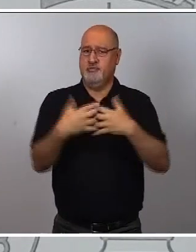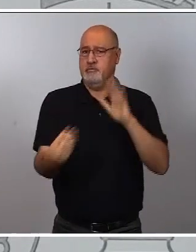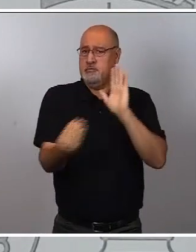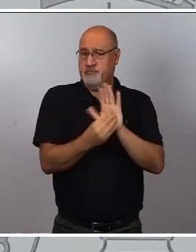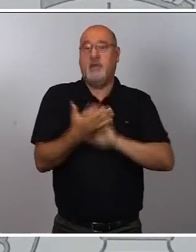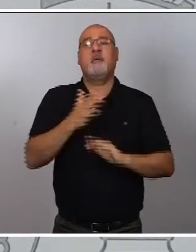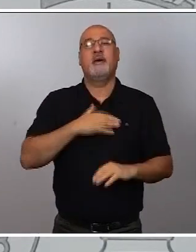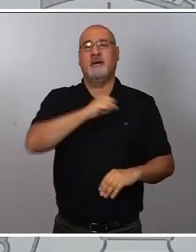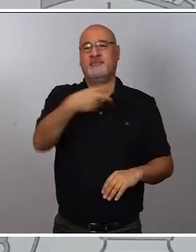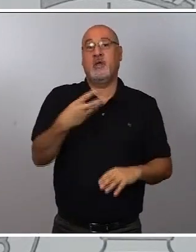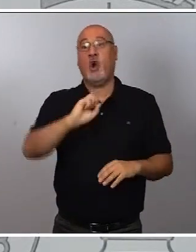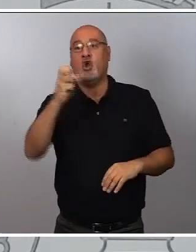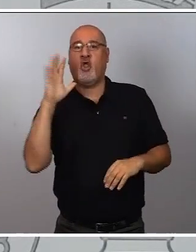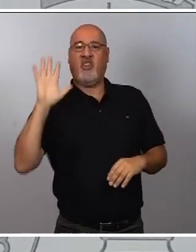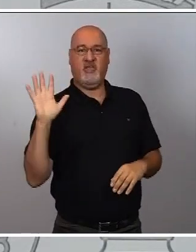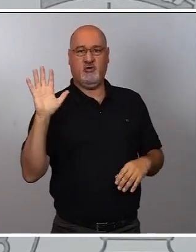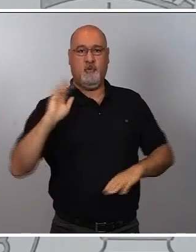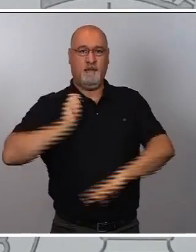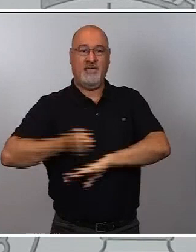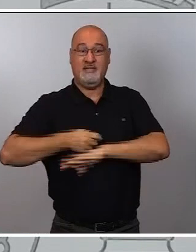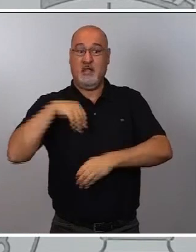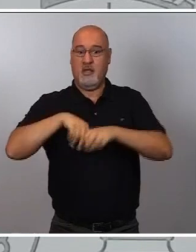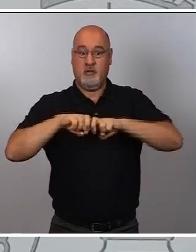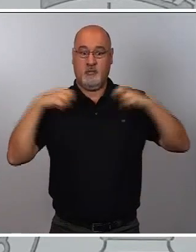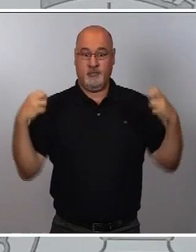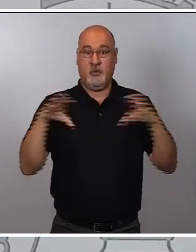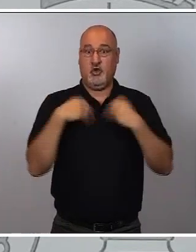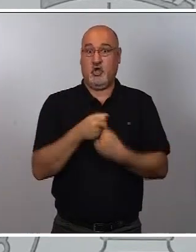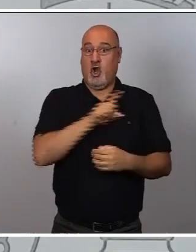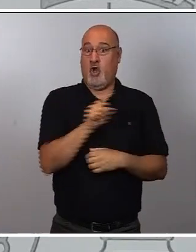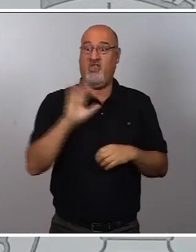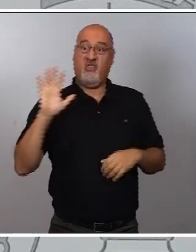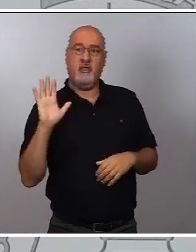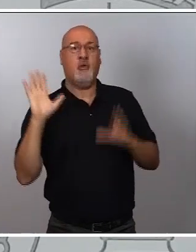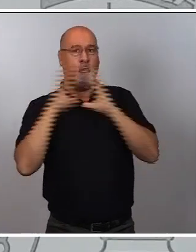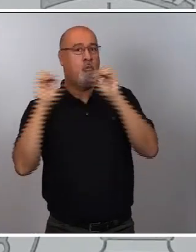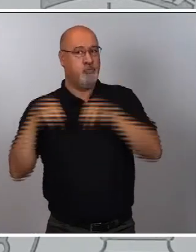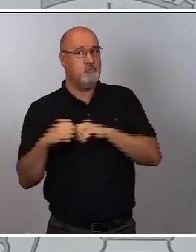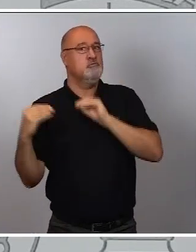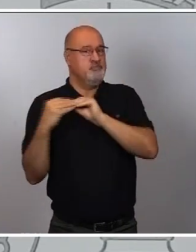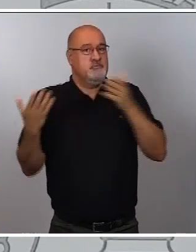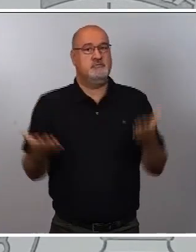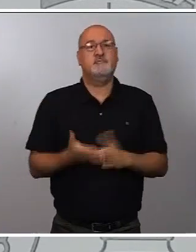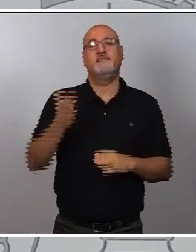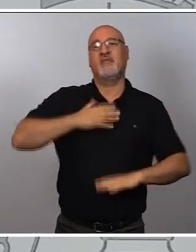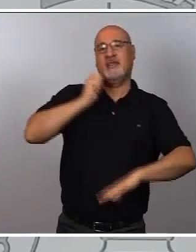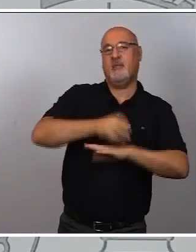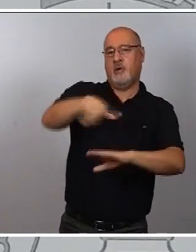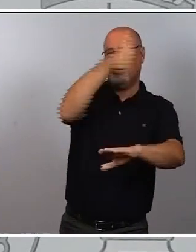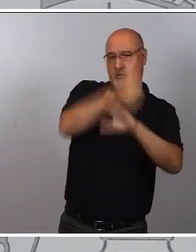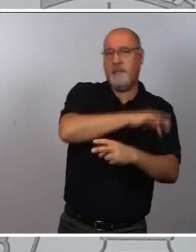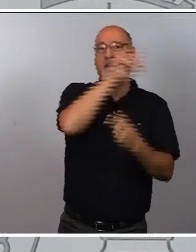otros cinco magistrados del mismo órgano. En estos mismos términos se pronunciaron tanto el Tribunal Supremo como el propio Tribunal